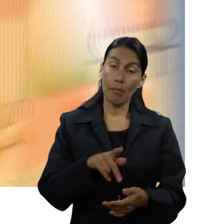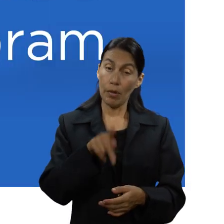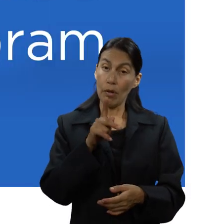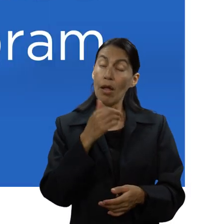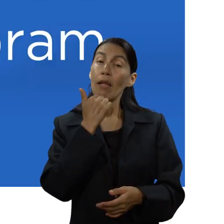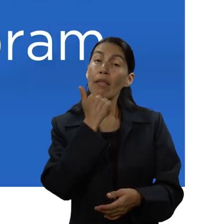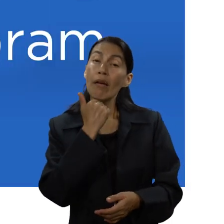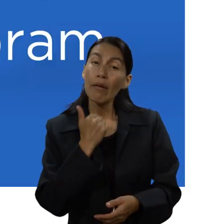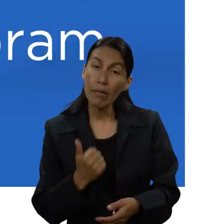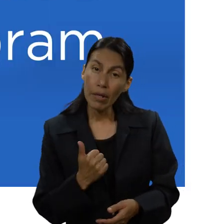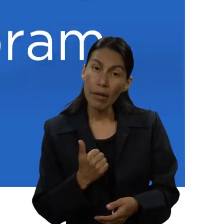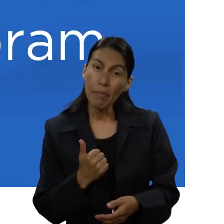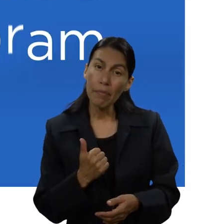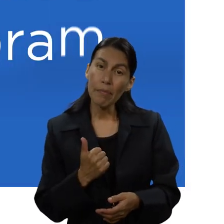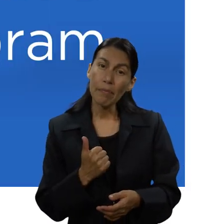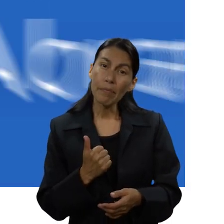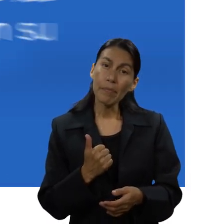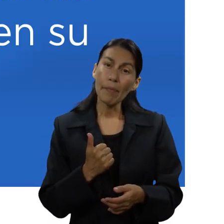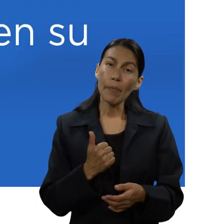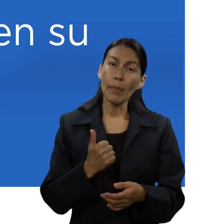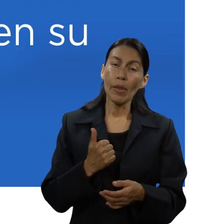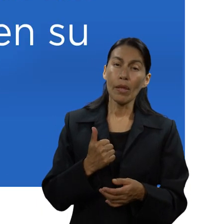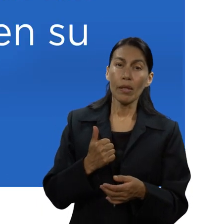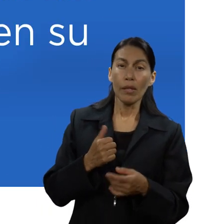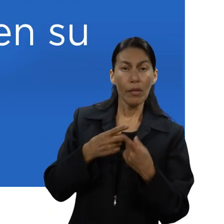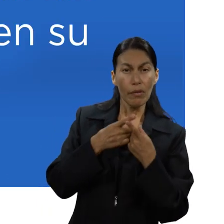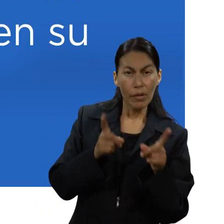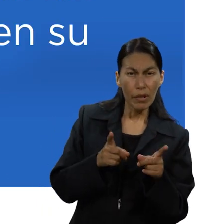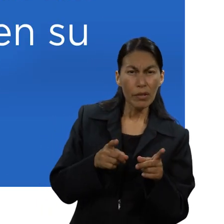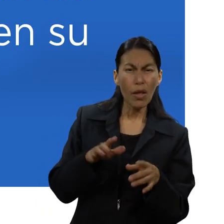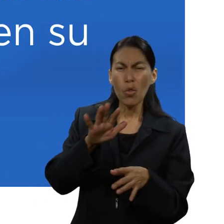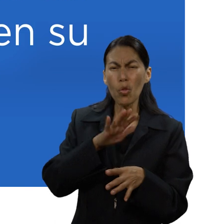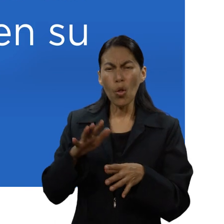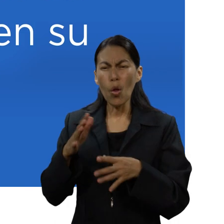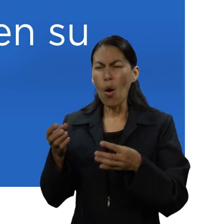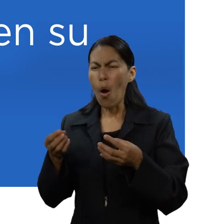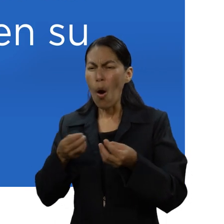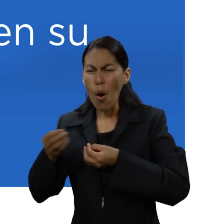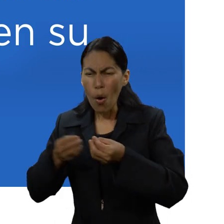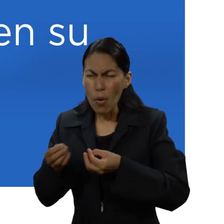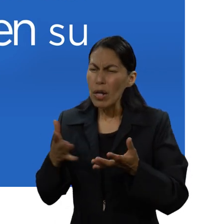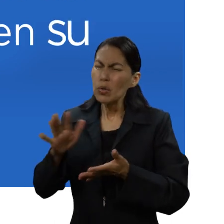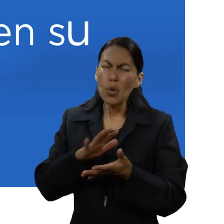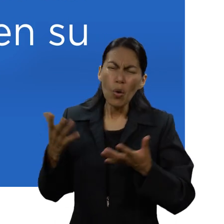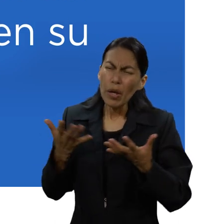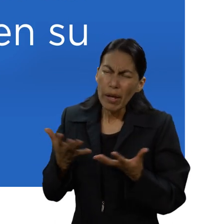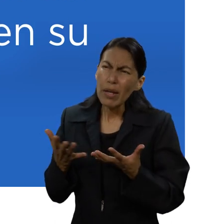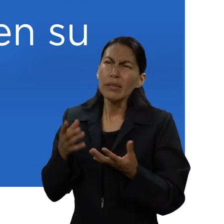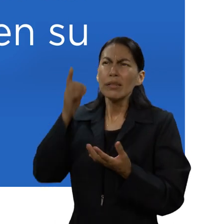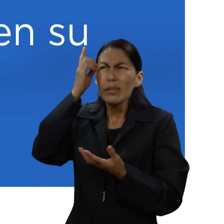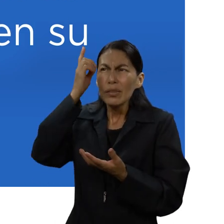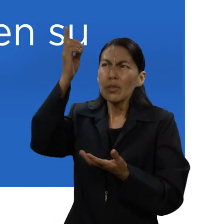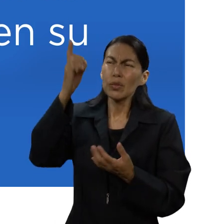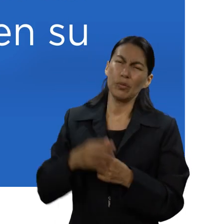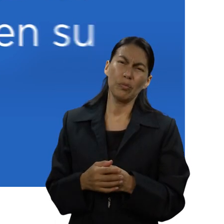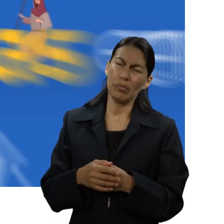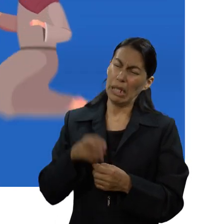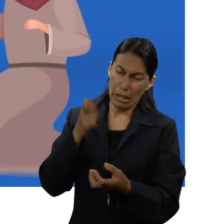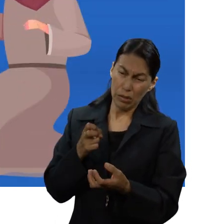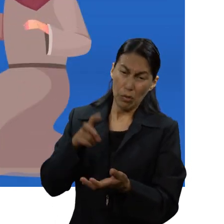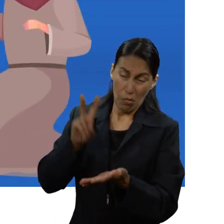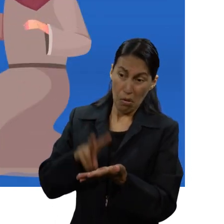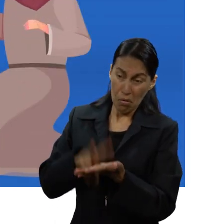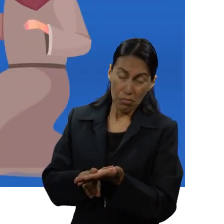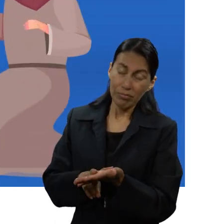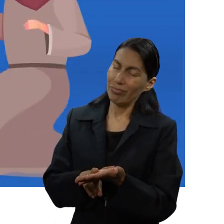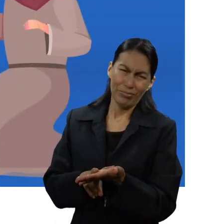Mientras que en el caso de Abraham, su justicia se evalúa sobre las bases de las obras divinas en su favor. Lo que hace justo